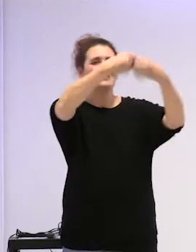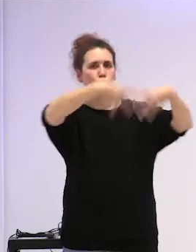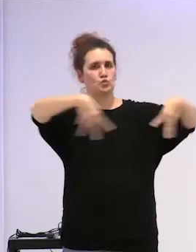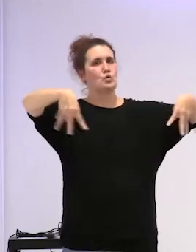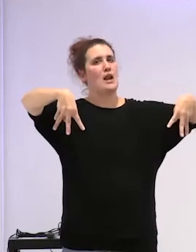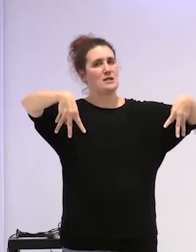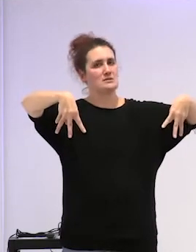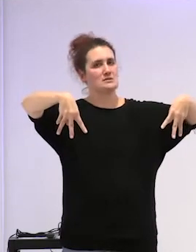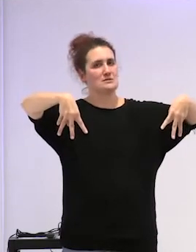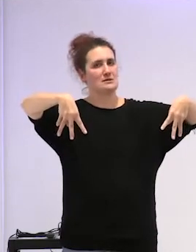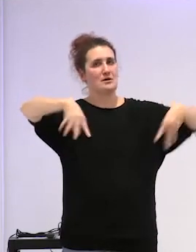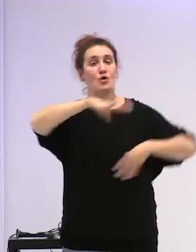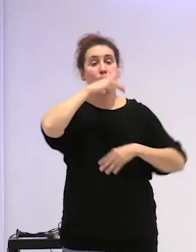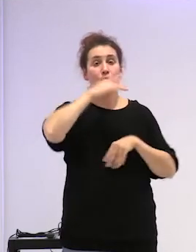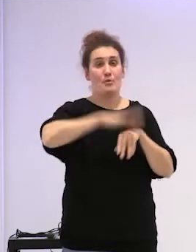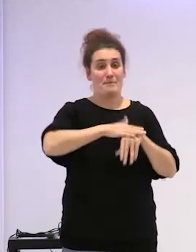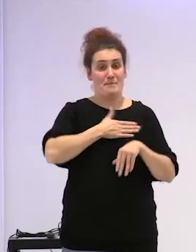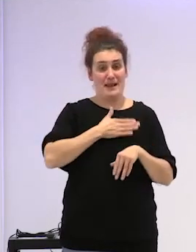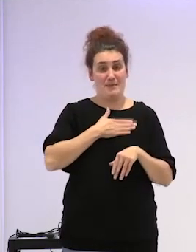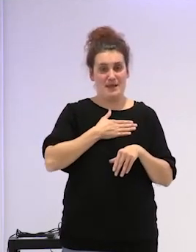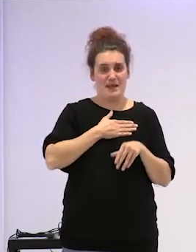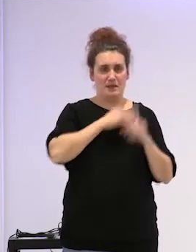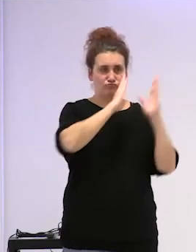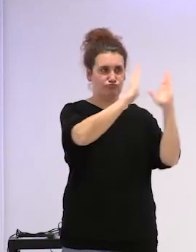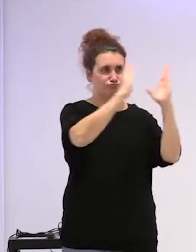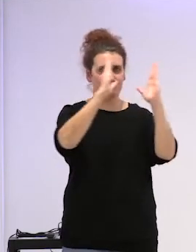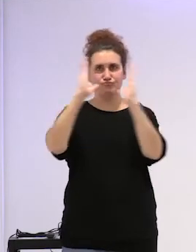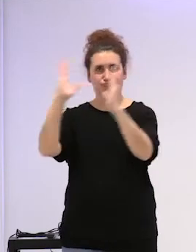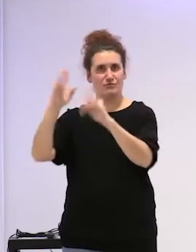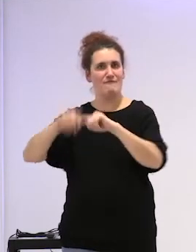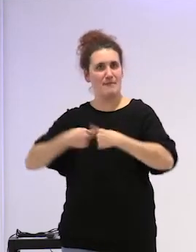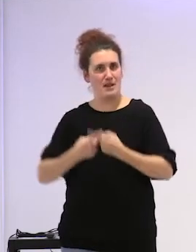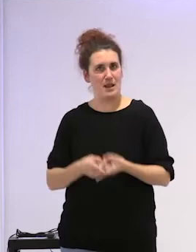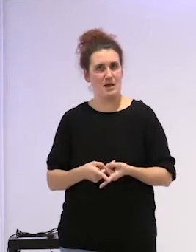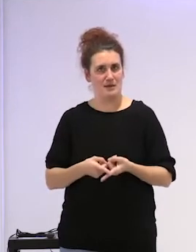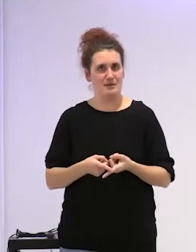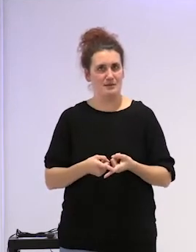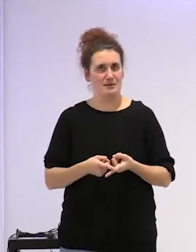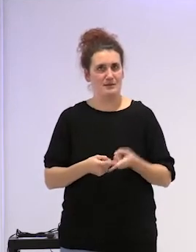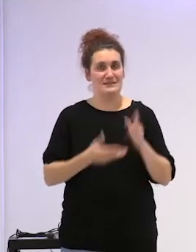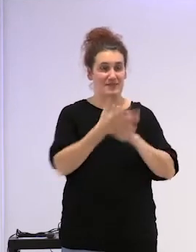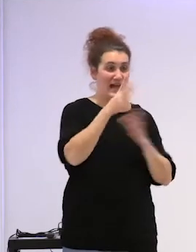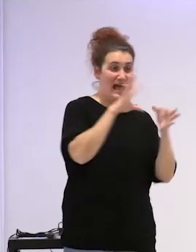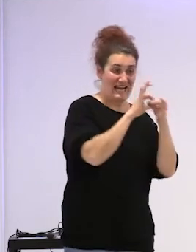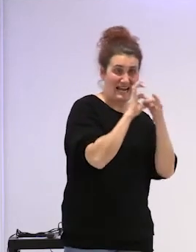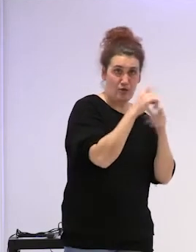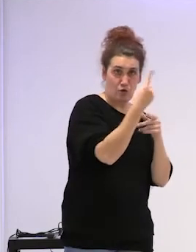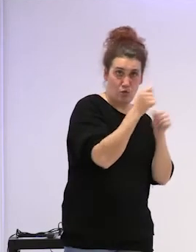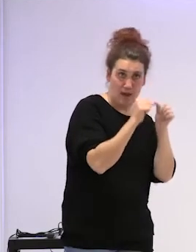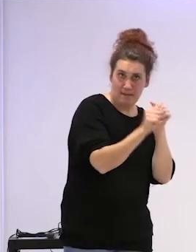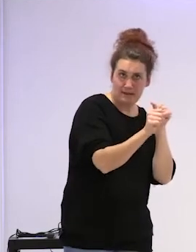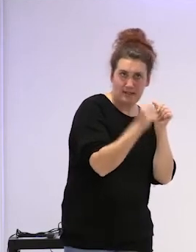porque para mí estructuran la familia es decir parten de una relación de mierda pero es una relación